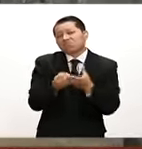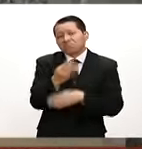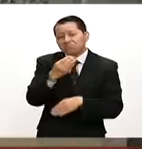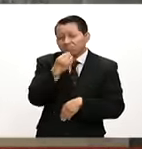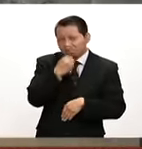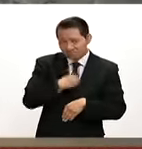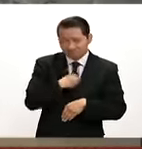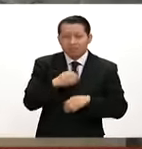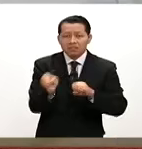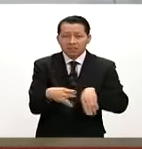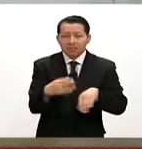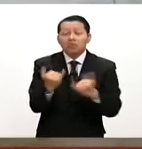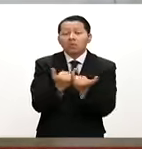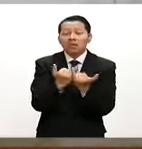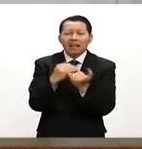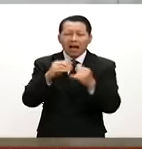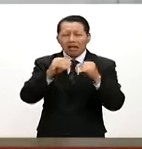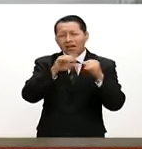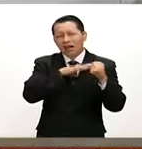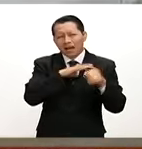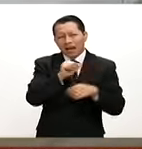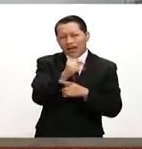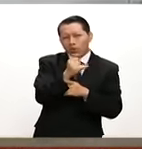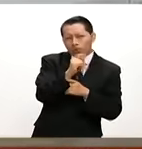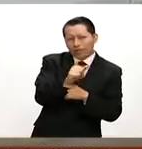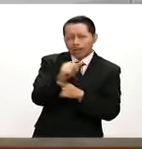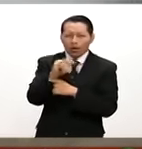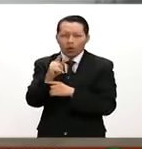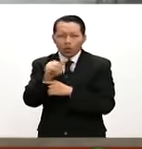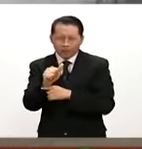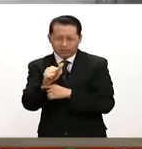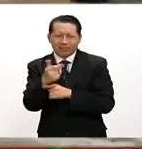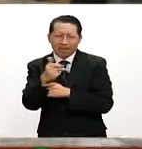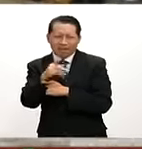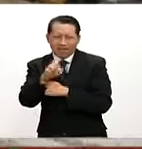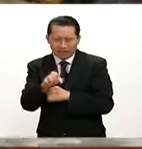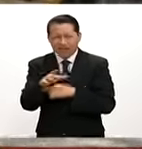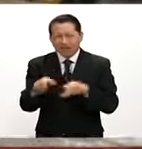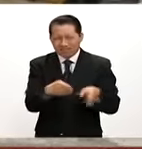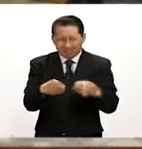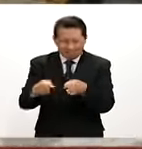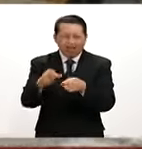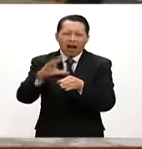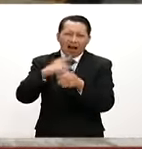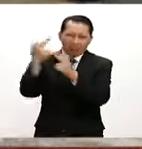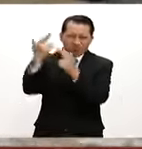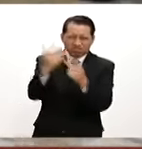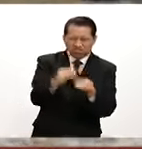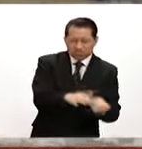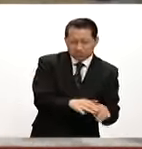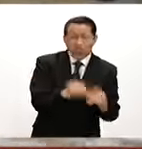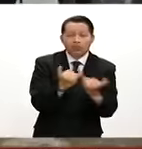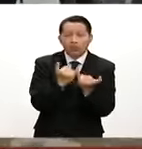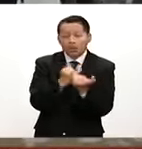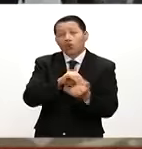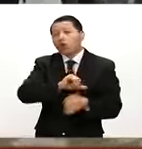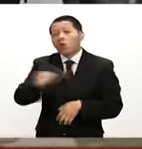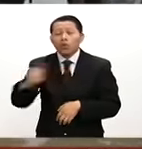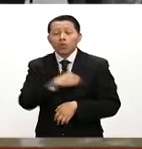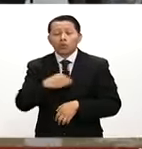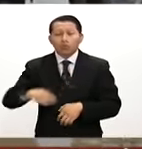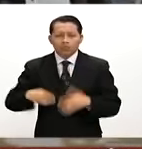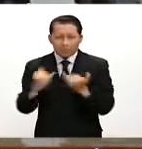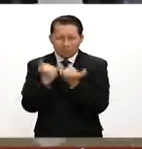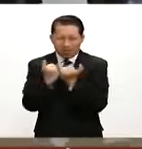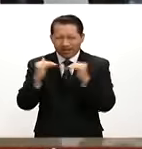deslaves menores en el tramo carretero Ayutla-Cruz Grande. Otra vivienda fue desalojada en Florencio, Villarreal, municipio donde también